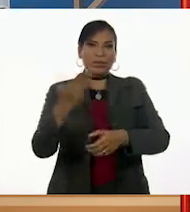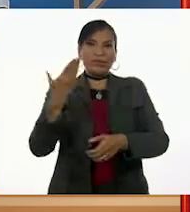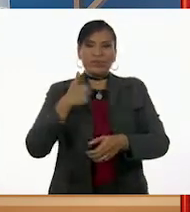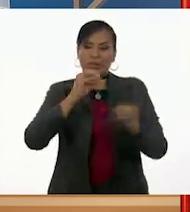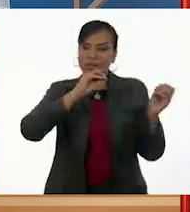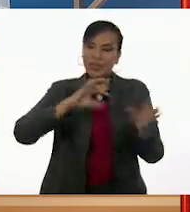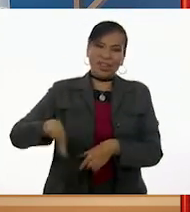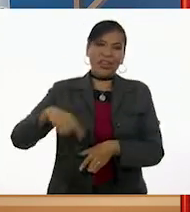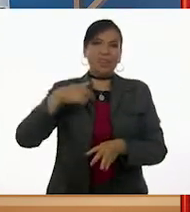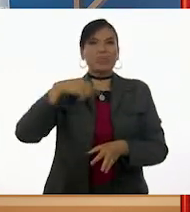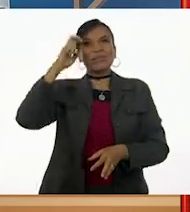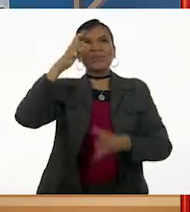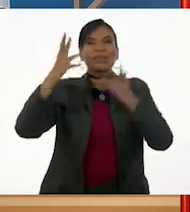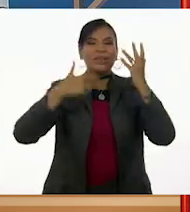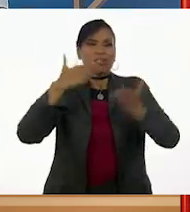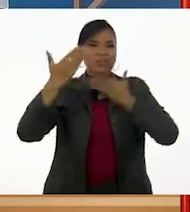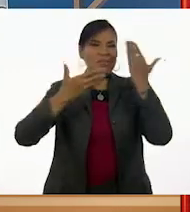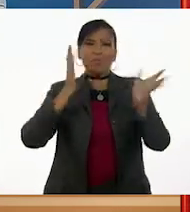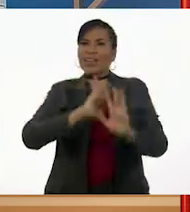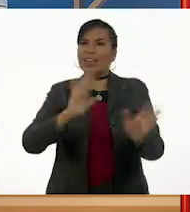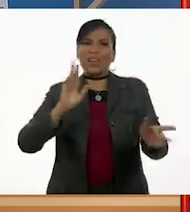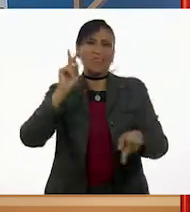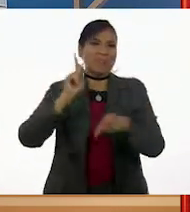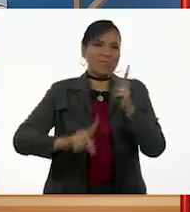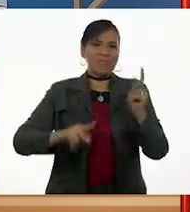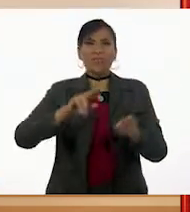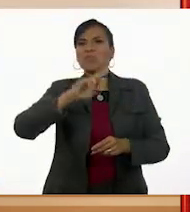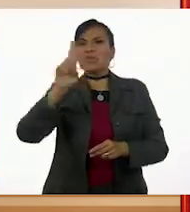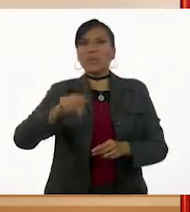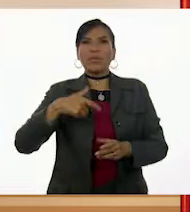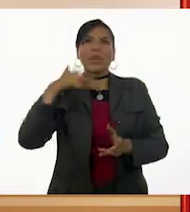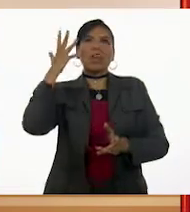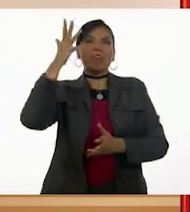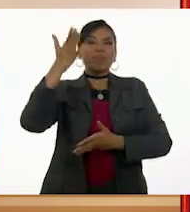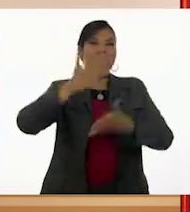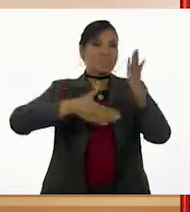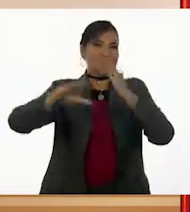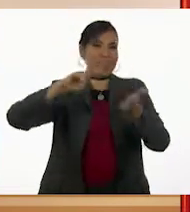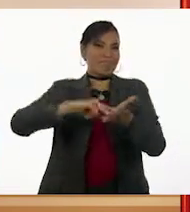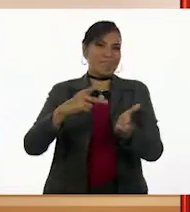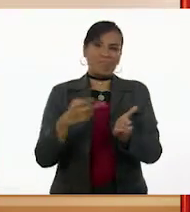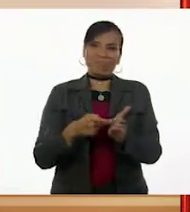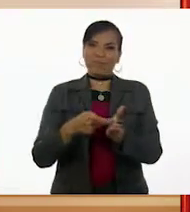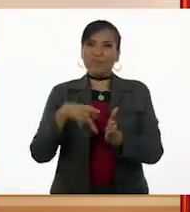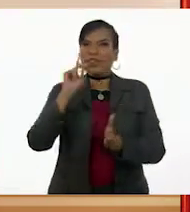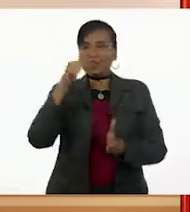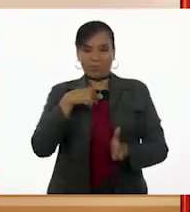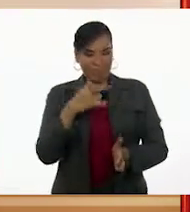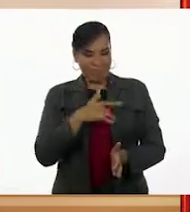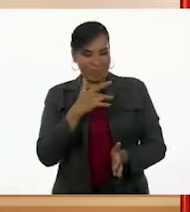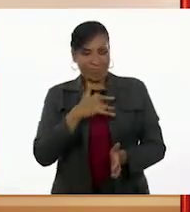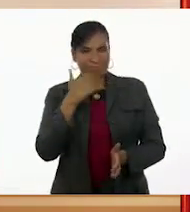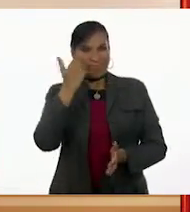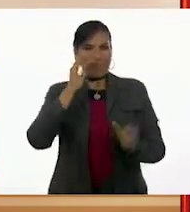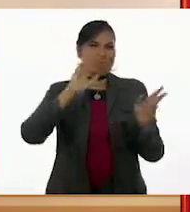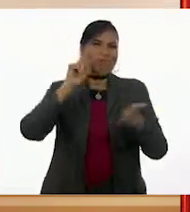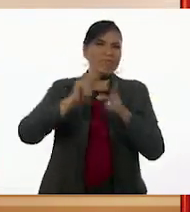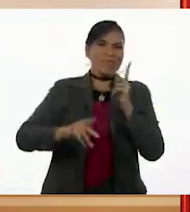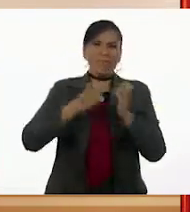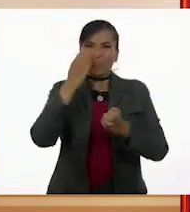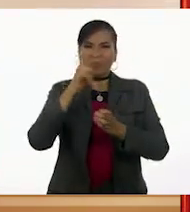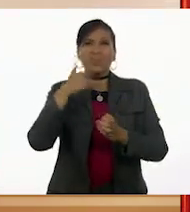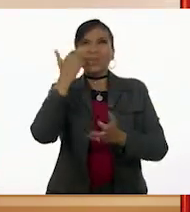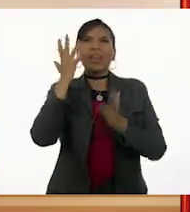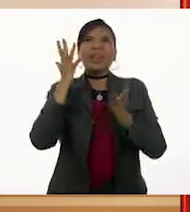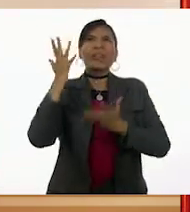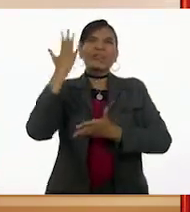abandone mi sueño, que deje de estudiar porque dicen que nunca voy a ser ingeniero. Y aunque algo en mí no quiere abandonar la idea de lo que